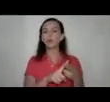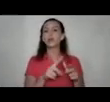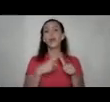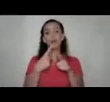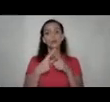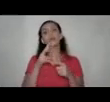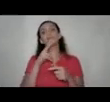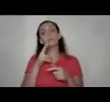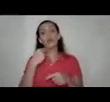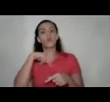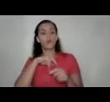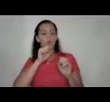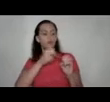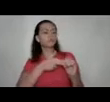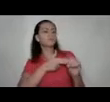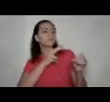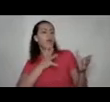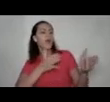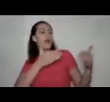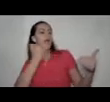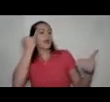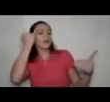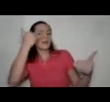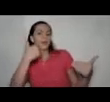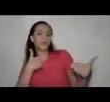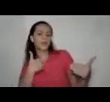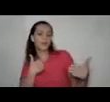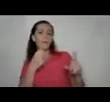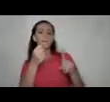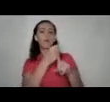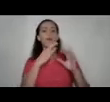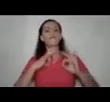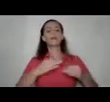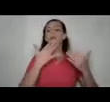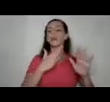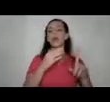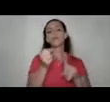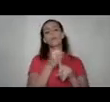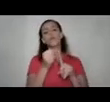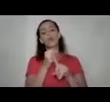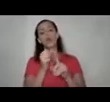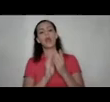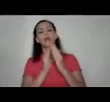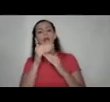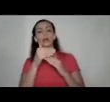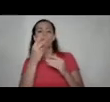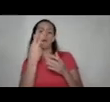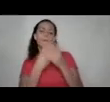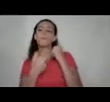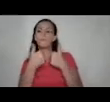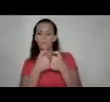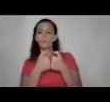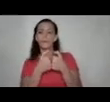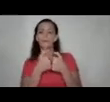nos permite salirnos de la caja de la idea que tenemos de que es violencia física y violencia ejercida desde la pareja de esa